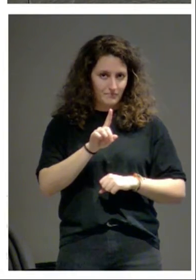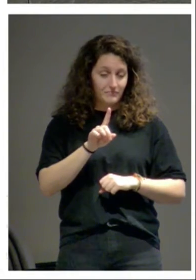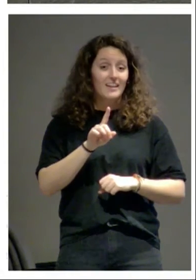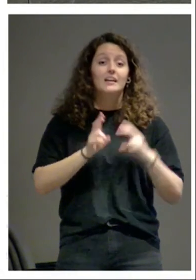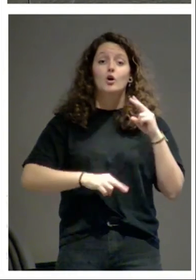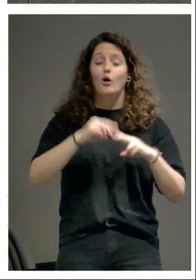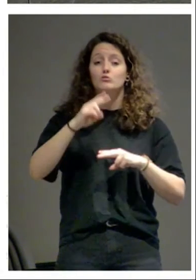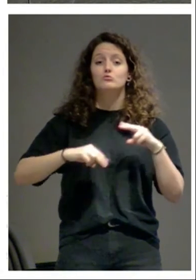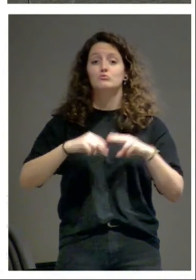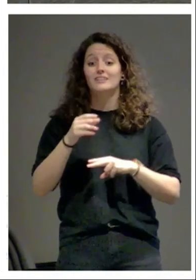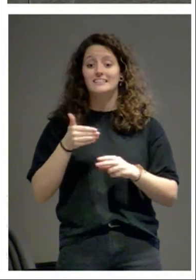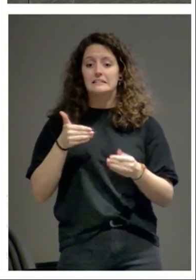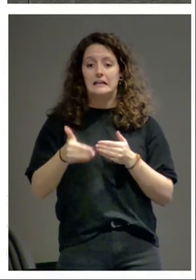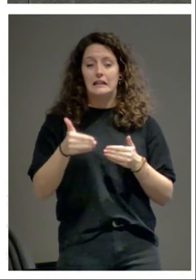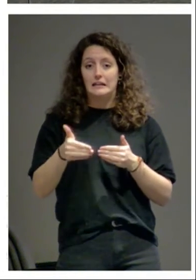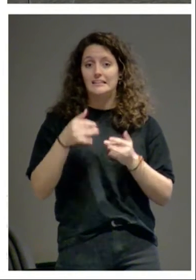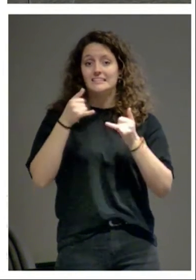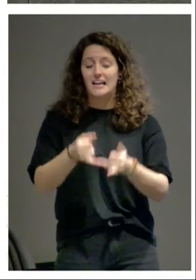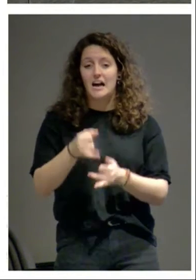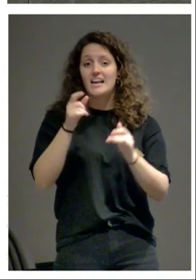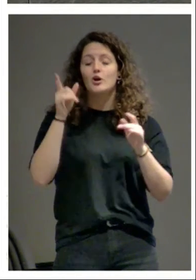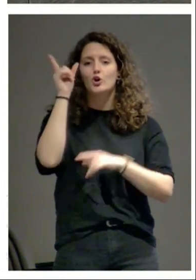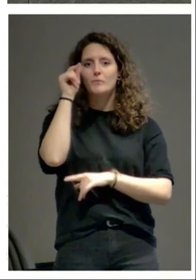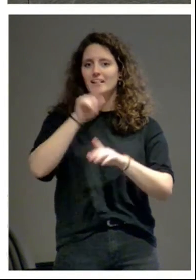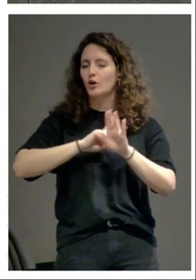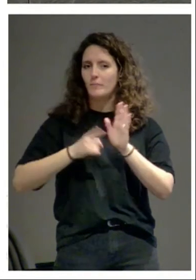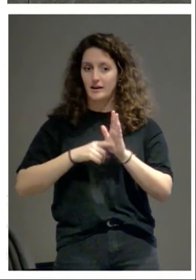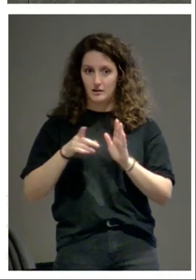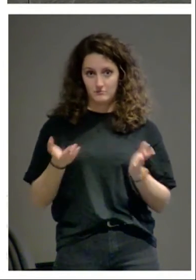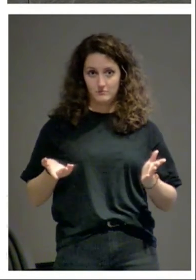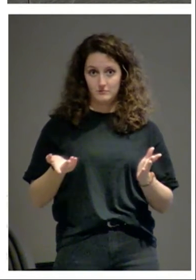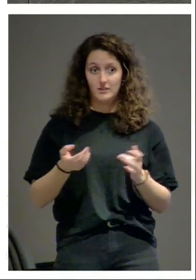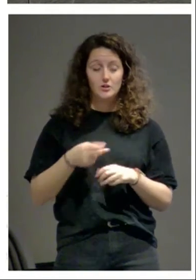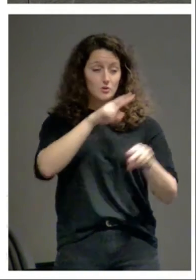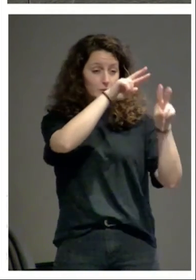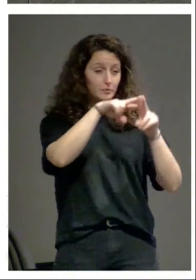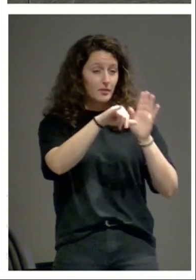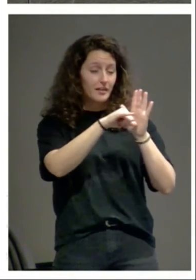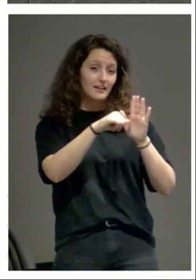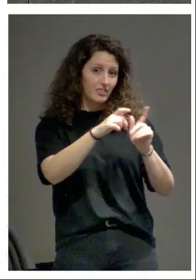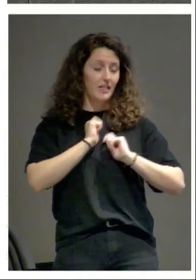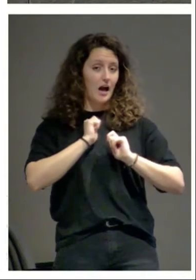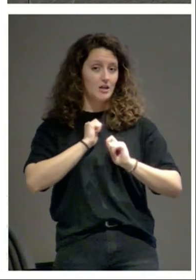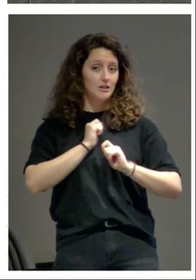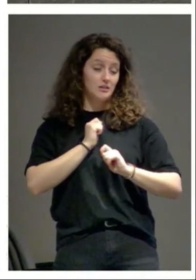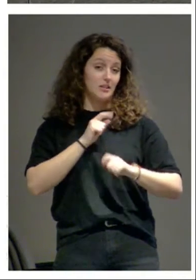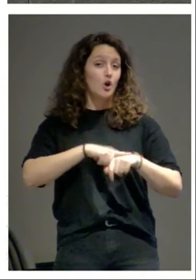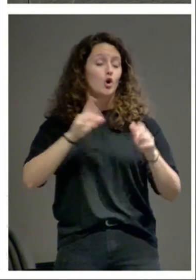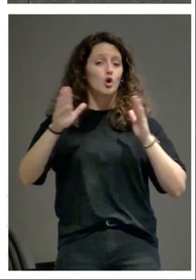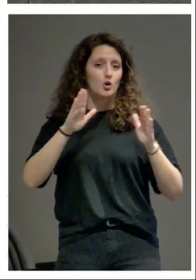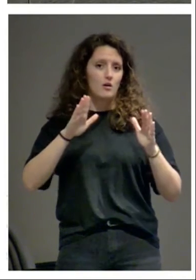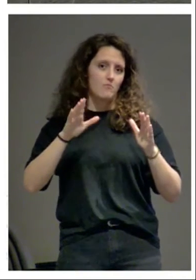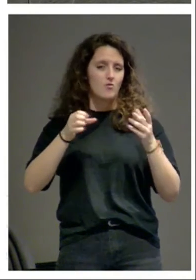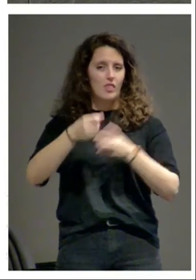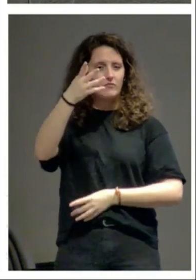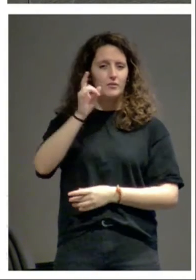cuando está llegando el románico pleno la mirada cercana nos da cronología para un edificio que aparentemente